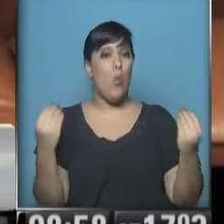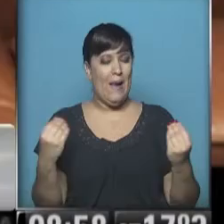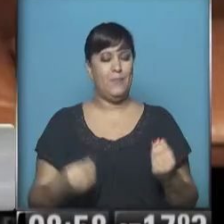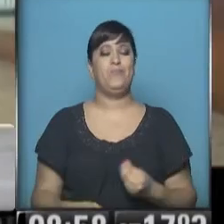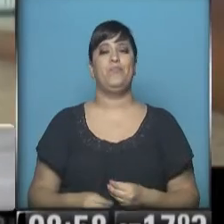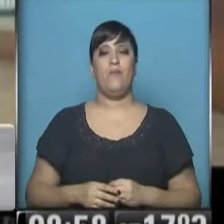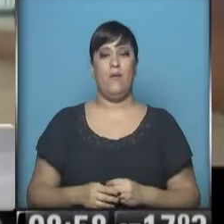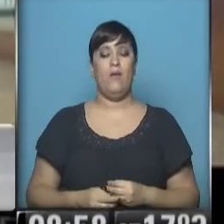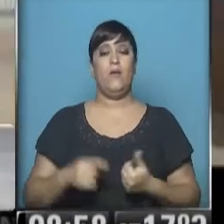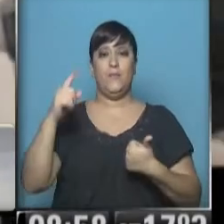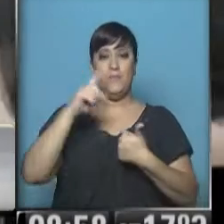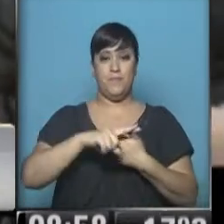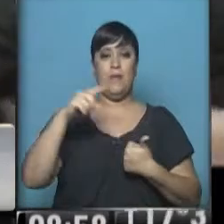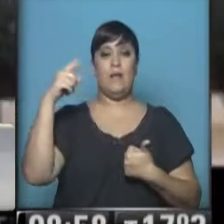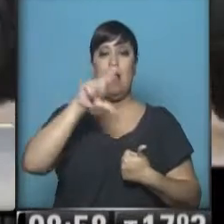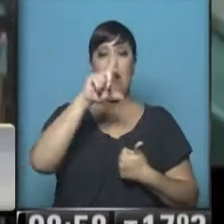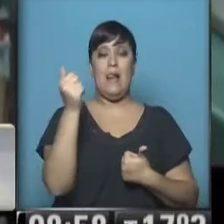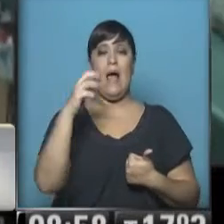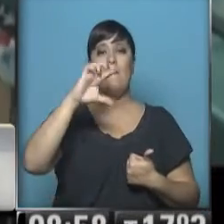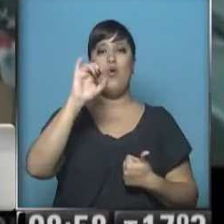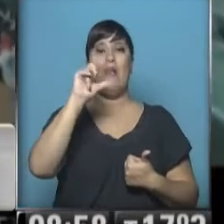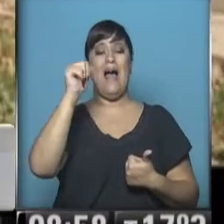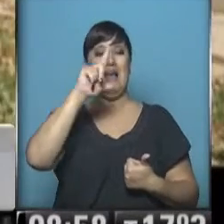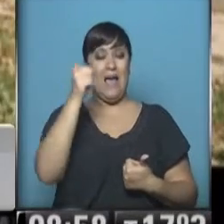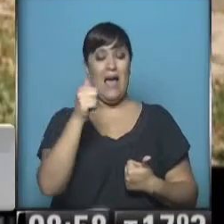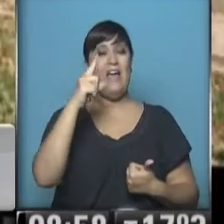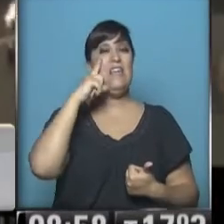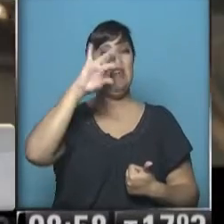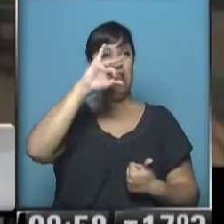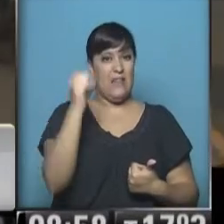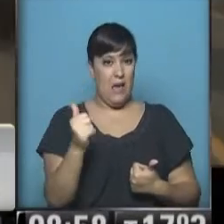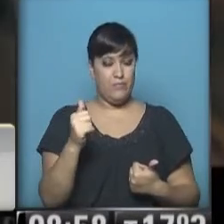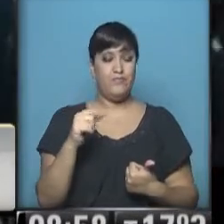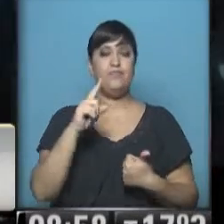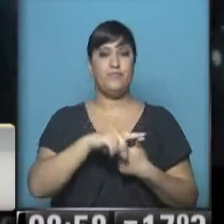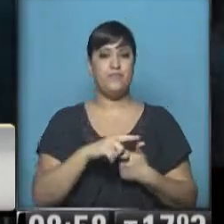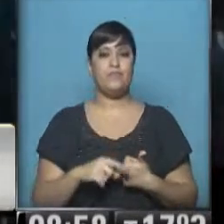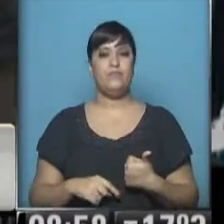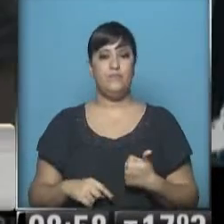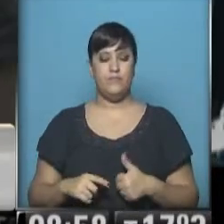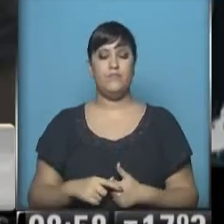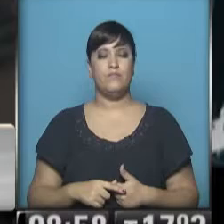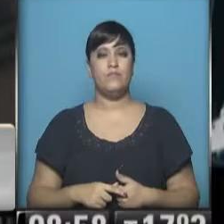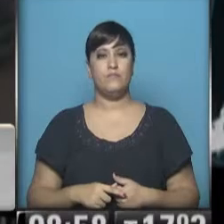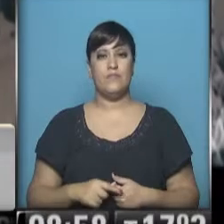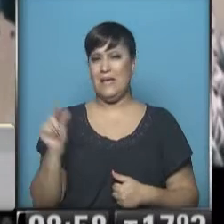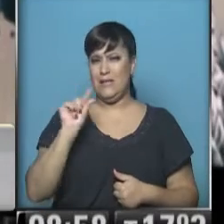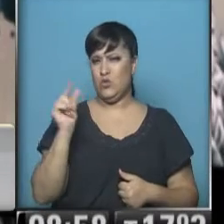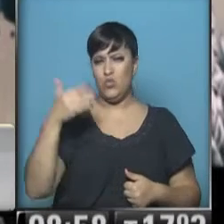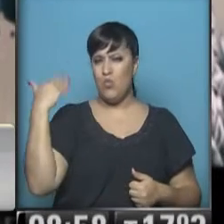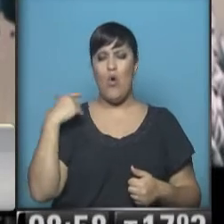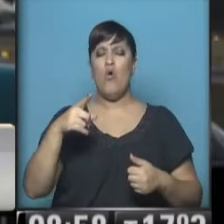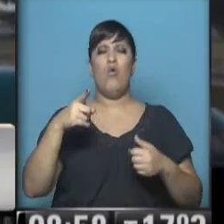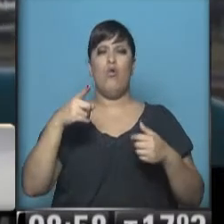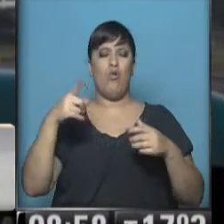podrían verse como La Polá Caída, La Sueca, La Tradición del Instinto, ambas fueron estrenadas en Argentina en los últimos meses, sobre